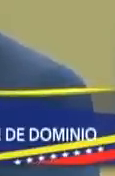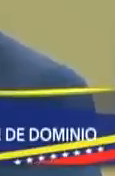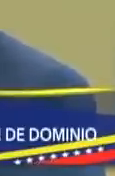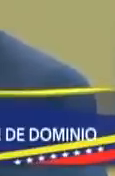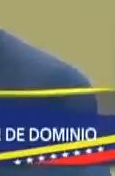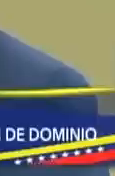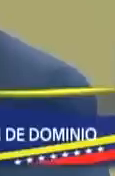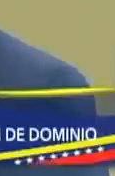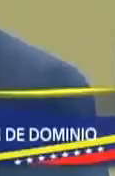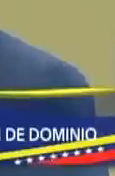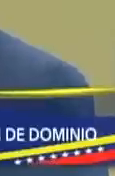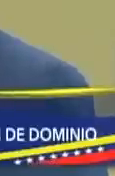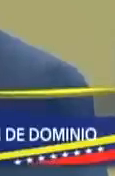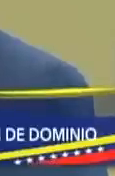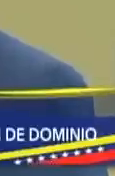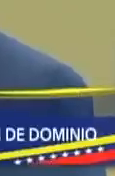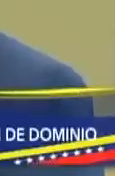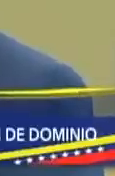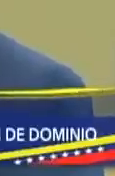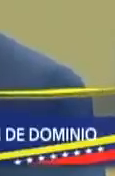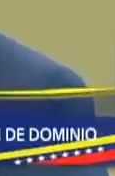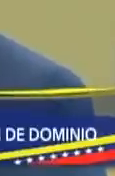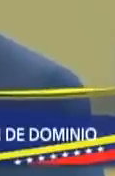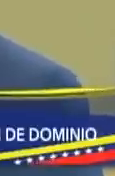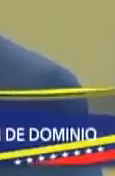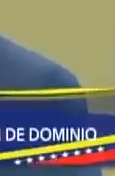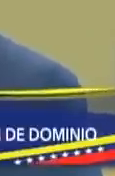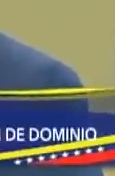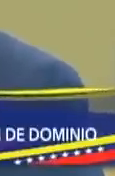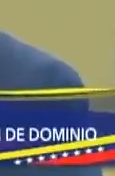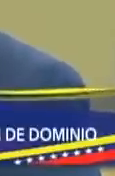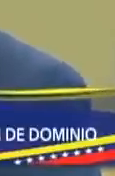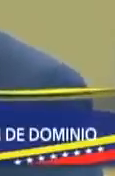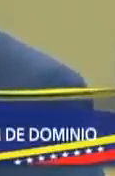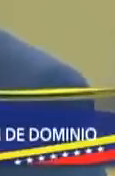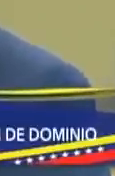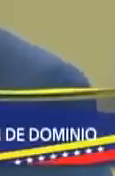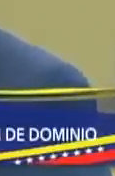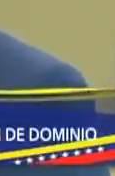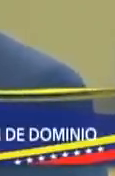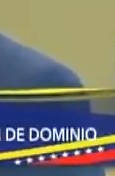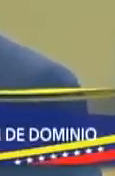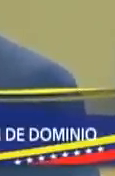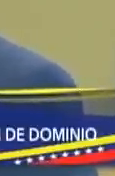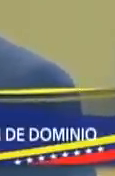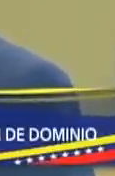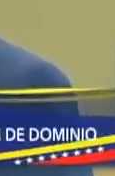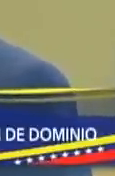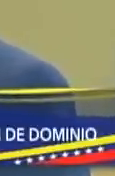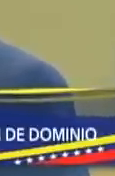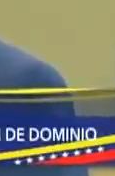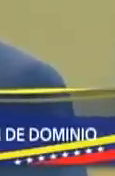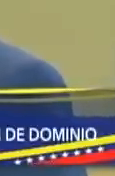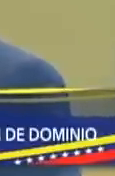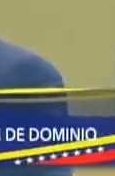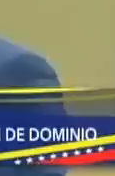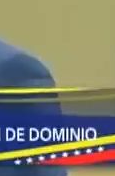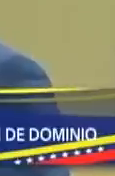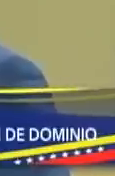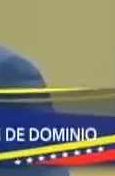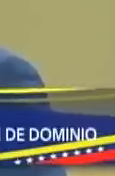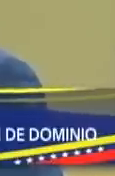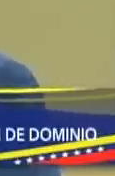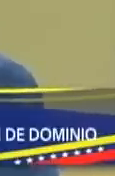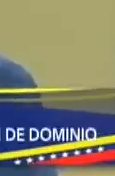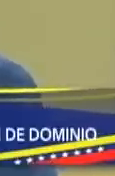presidente esta ley camina y prevé un procedimiento que no requiere que se finalice el procedimiento penal que